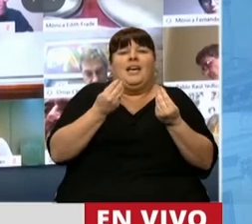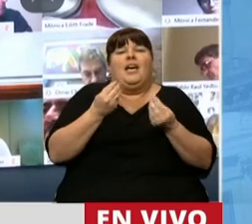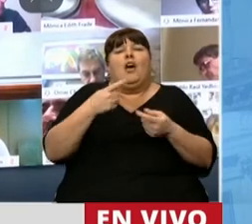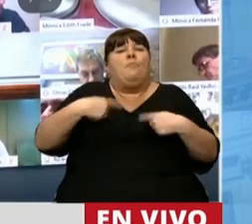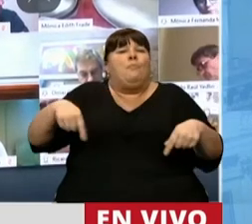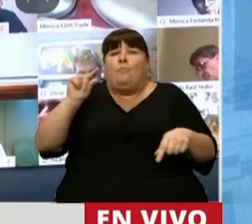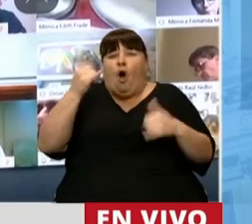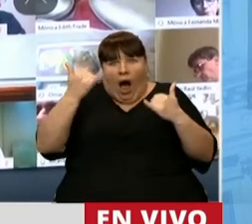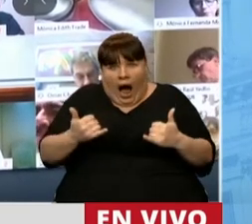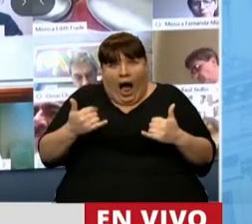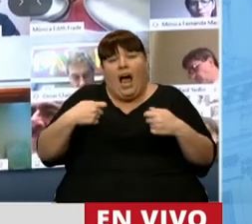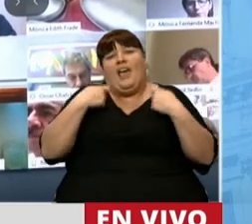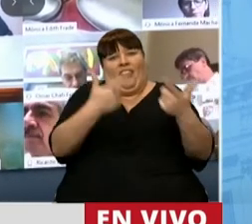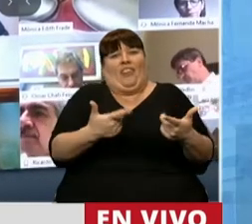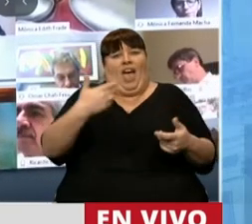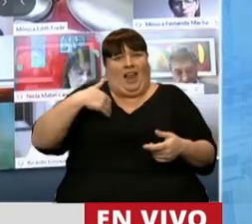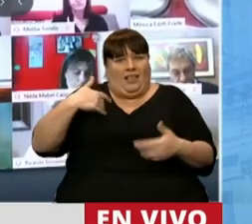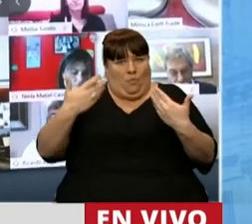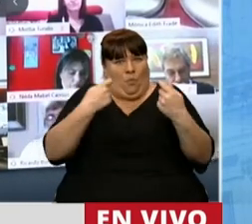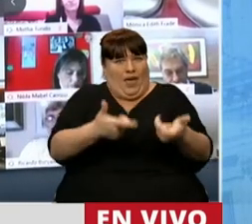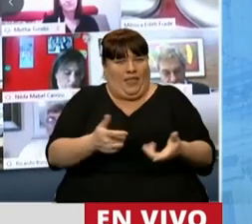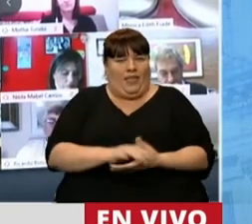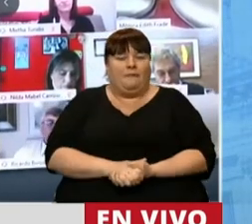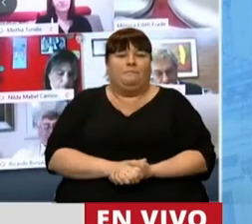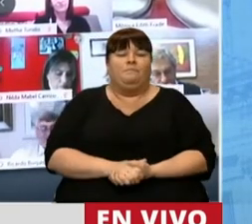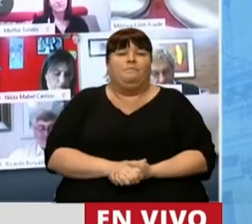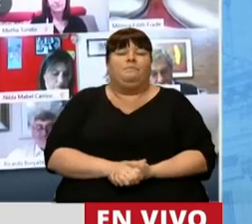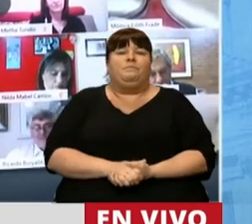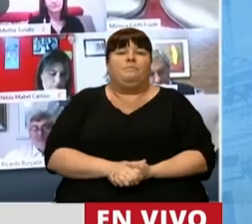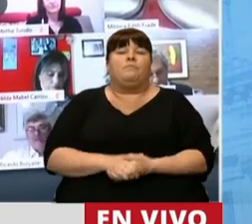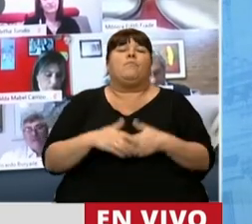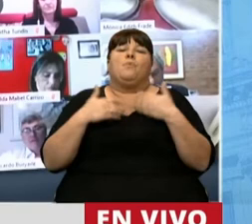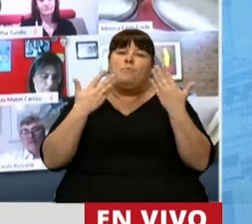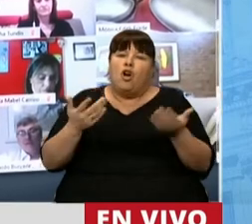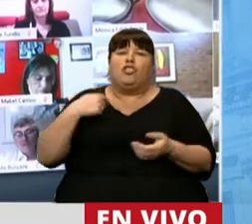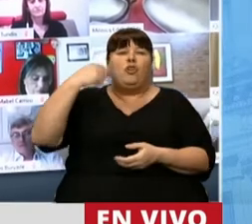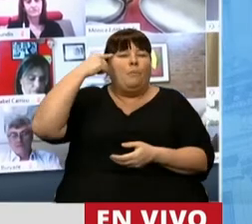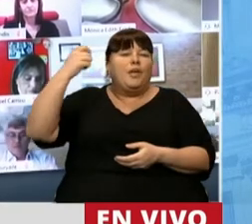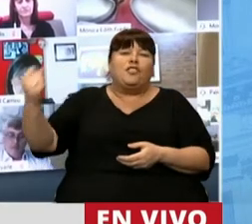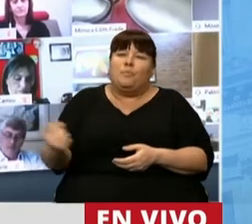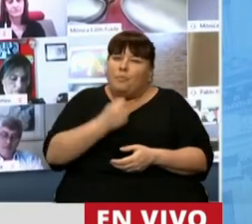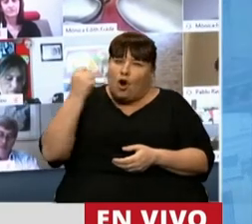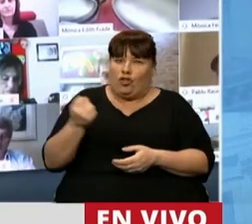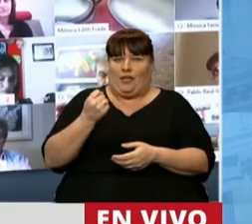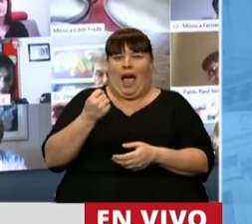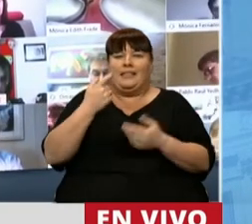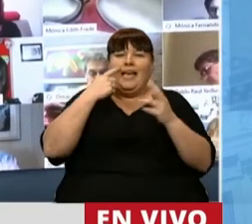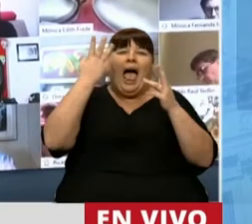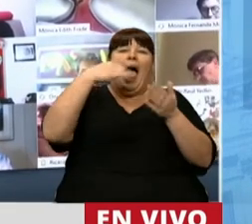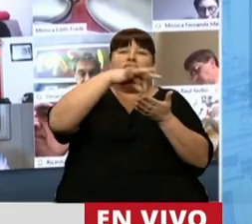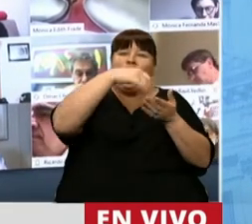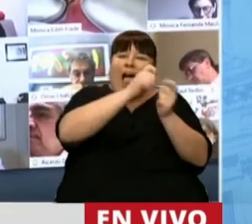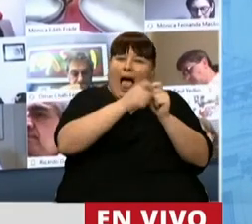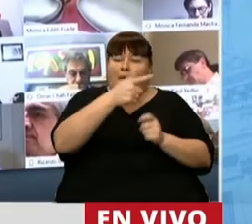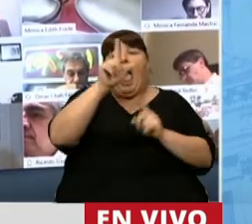pocos recursos que cuenta nuestro país actualmente. Por eso me parece que es muy importante la revisión. Tal vez a